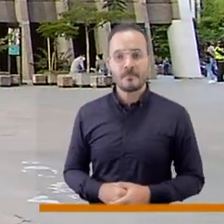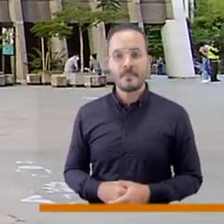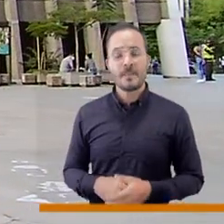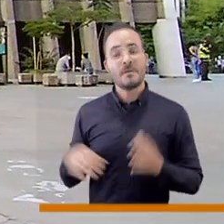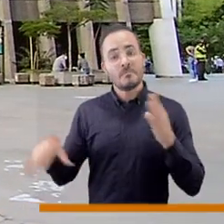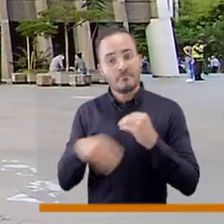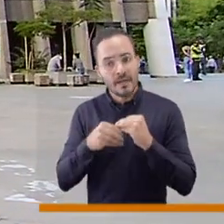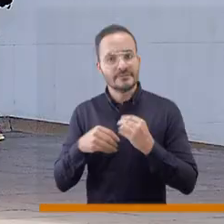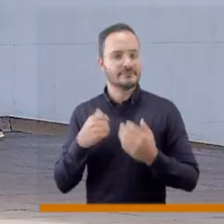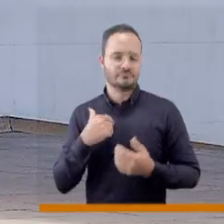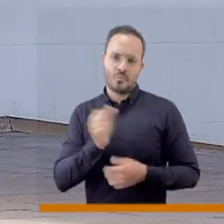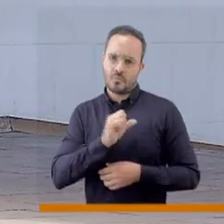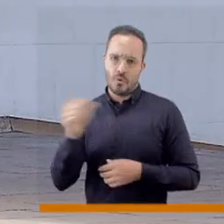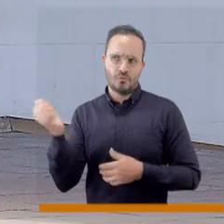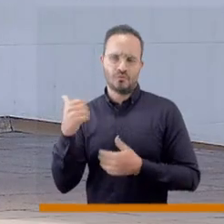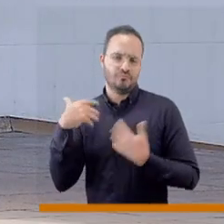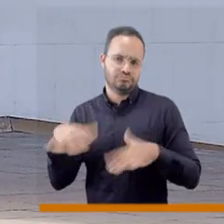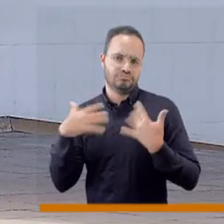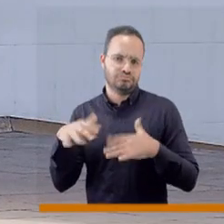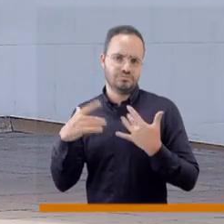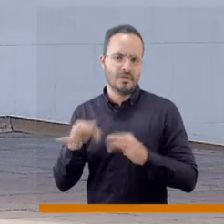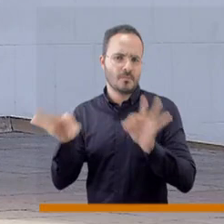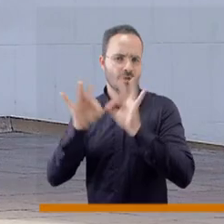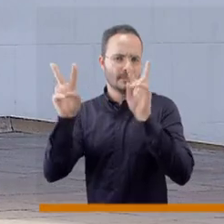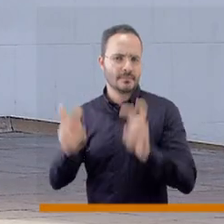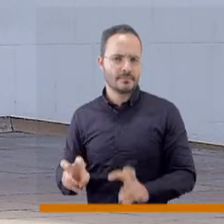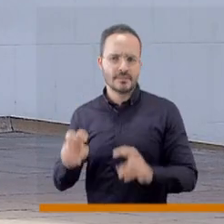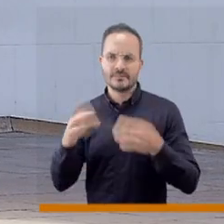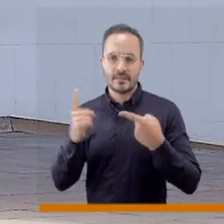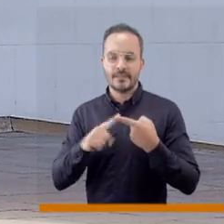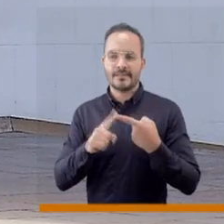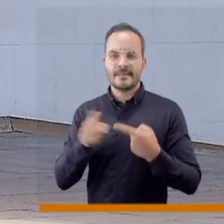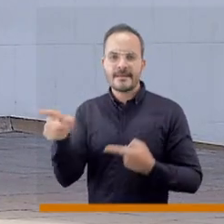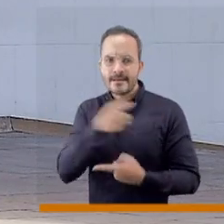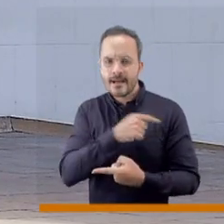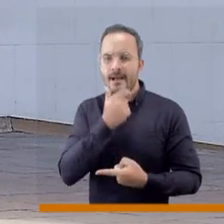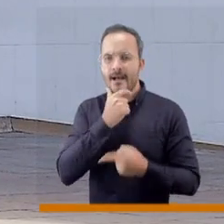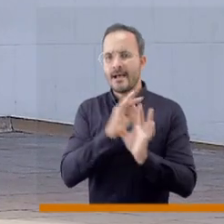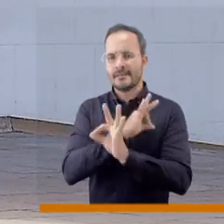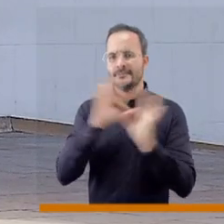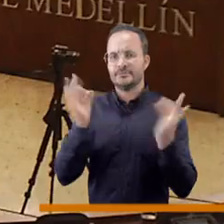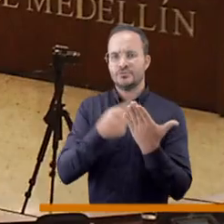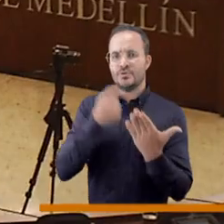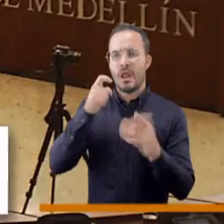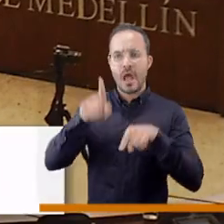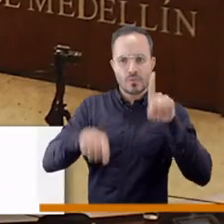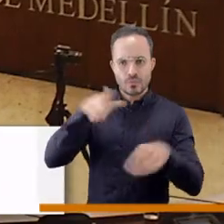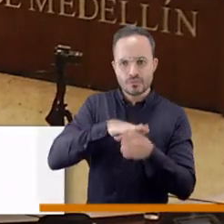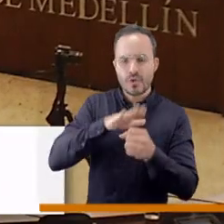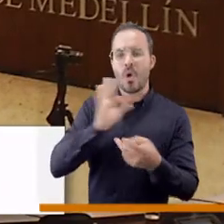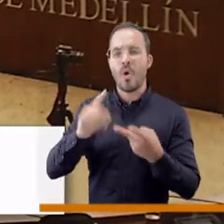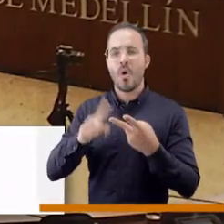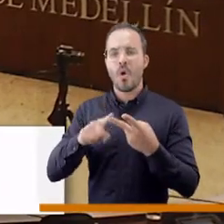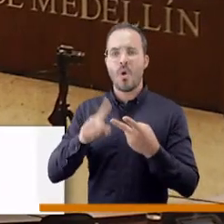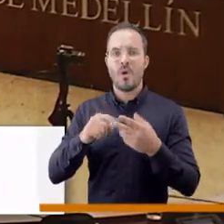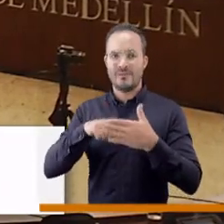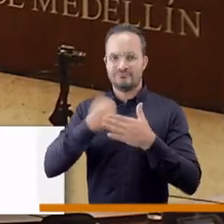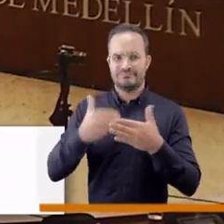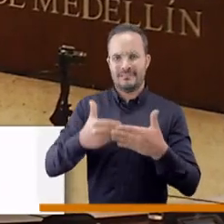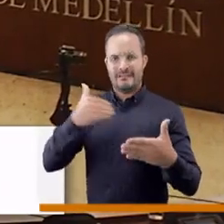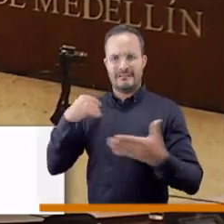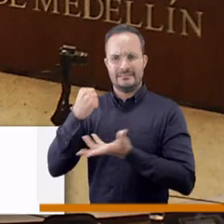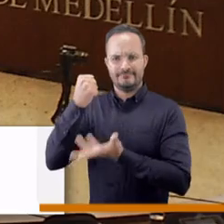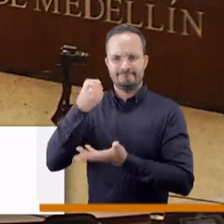también desarrollamos temas tan importantes como son las exenciones, los excedentes y